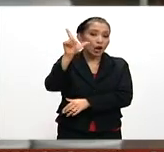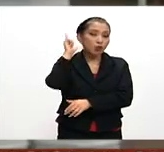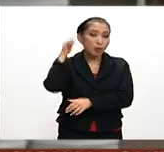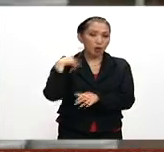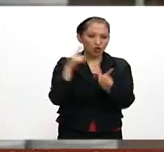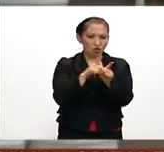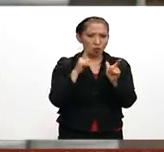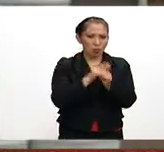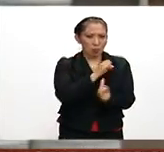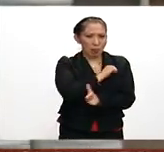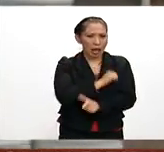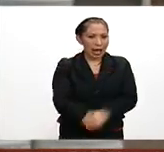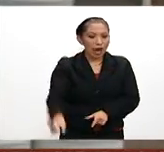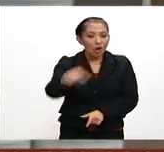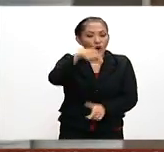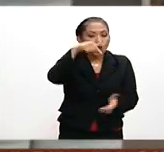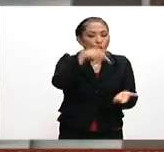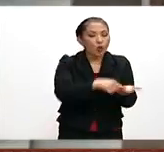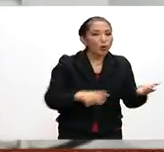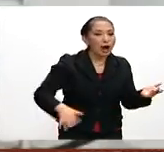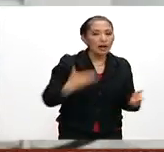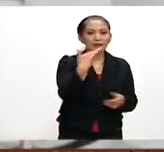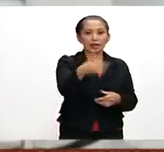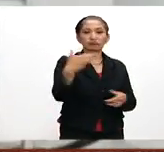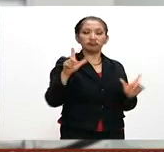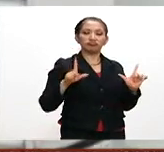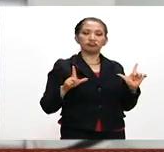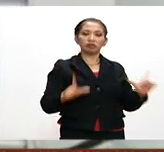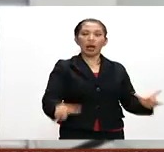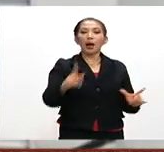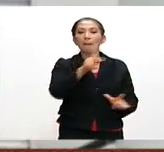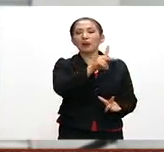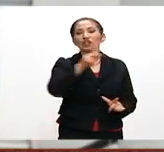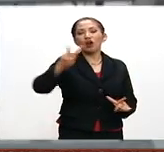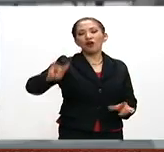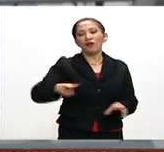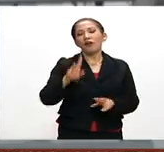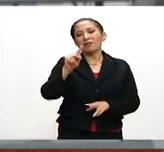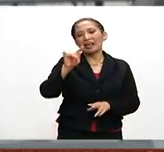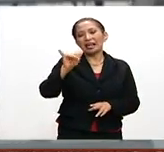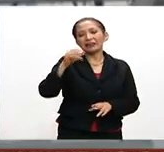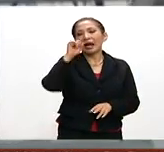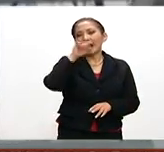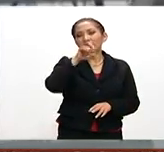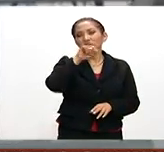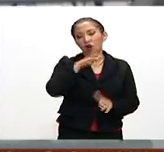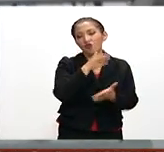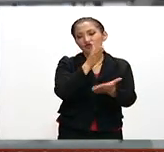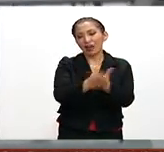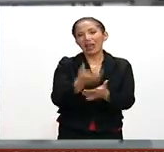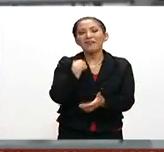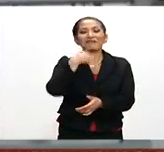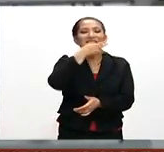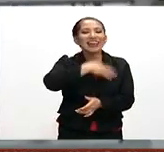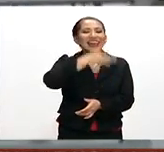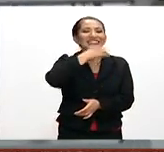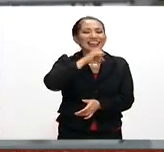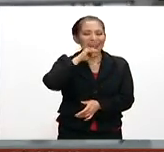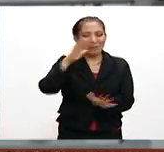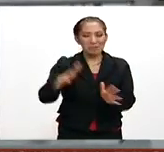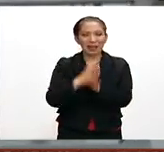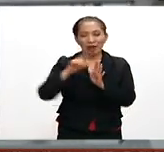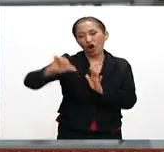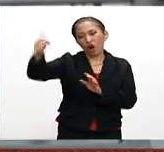por un comando armado en un restaurante lujoso en Puerto Vallarta, Jalisco. Asistía a un festejo en el que también